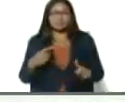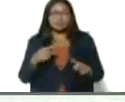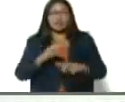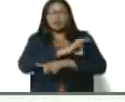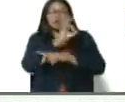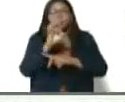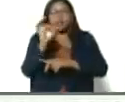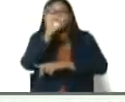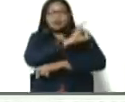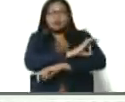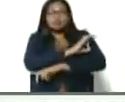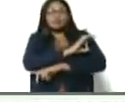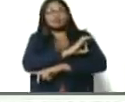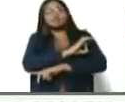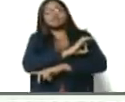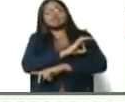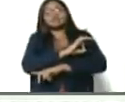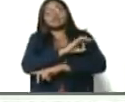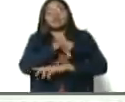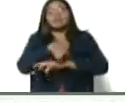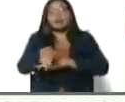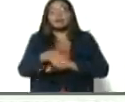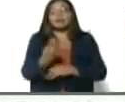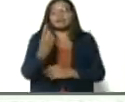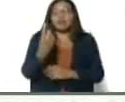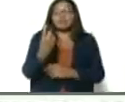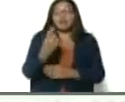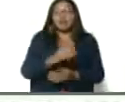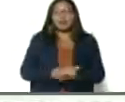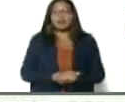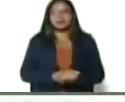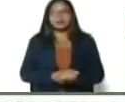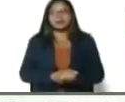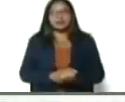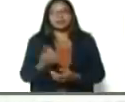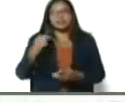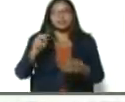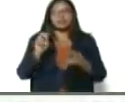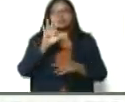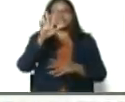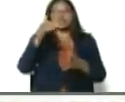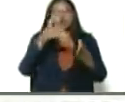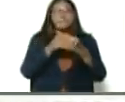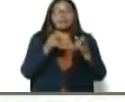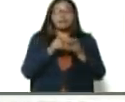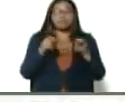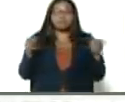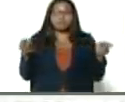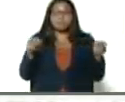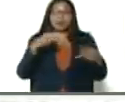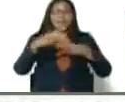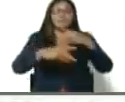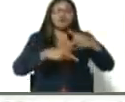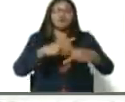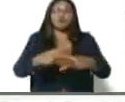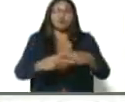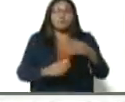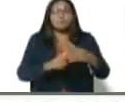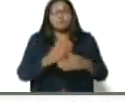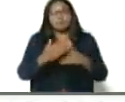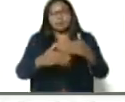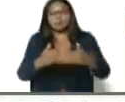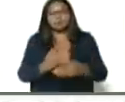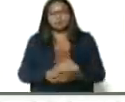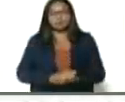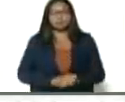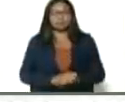venía prácticamente desapareciendo. Ya tenemos 5.000 hectáreas de esta semilla para reproducirla. El resultado